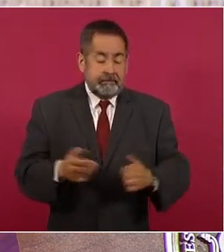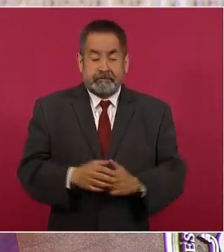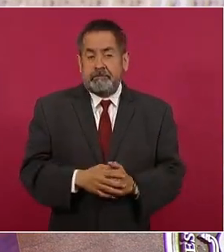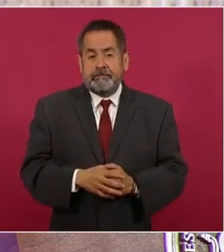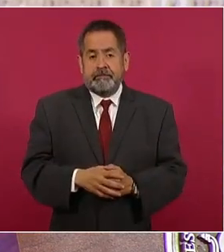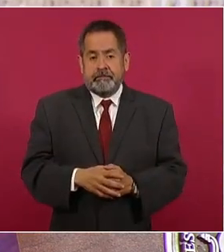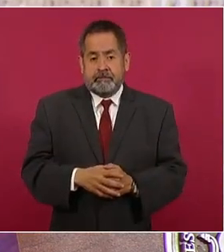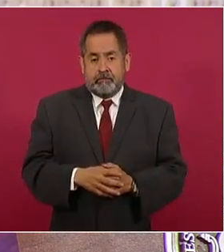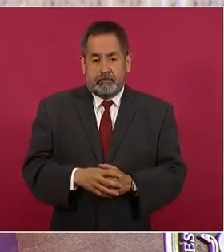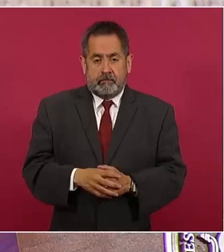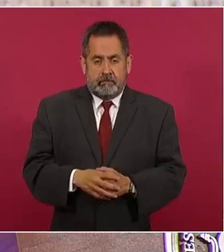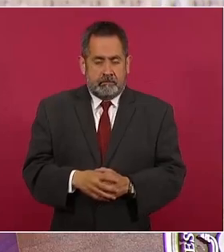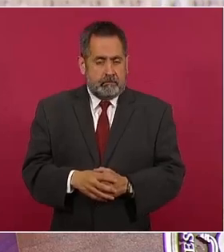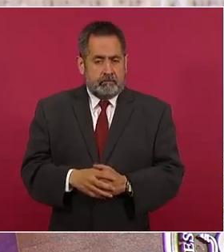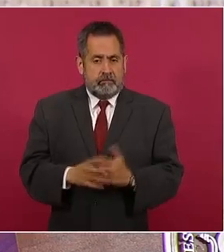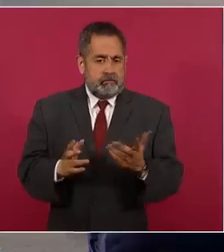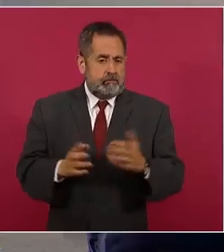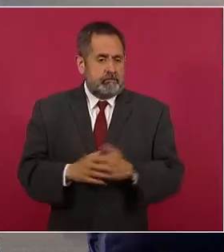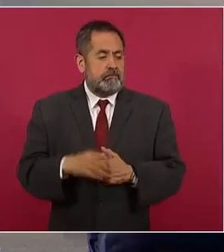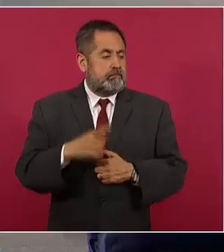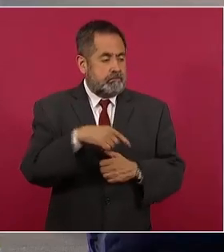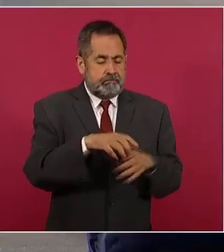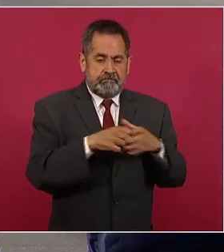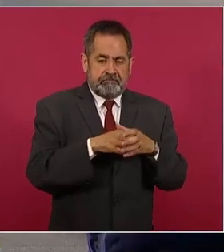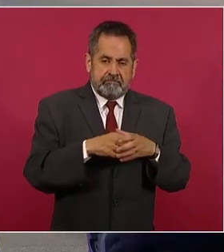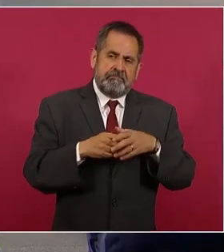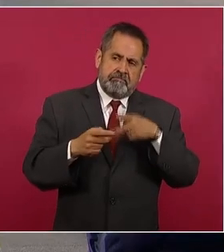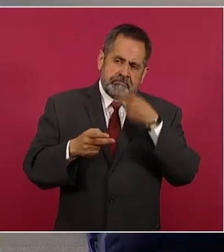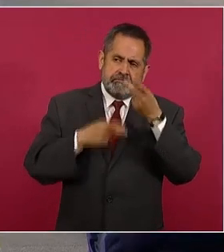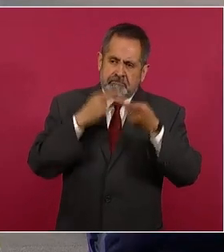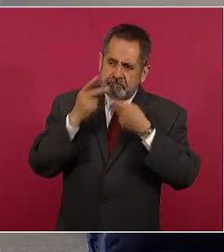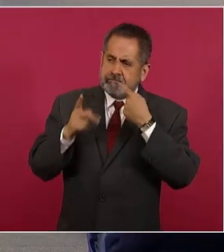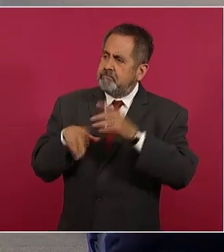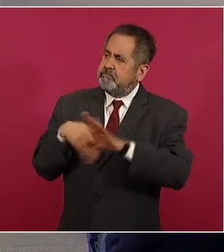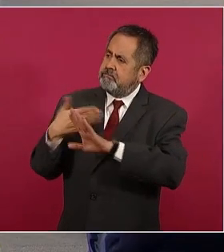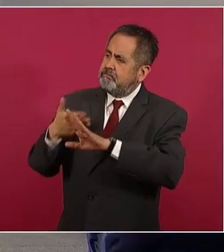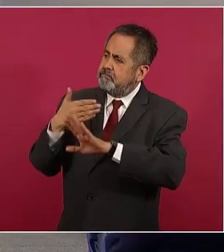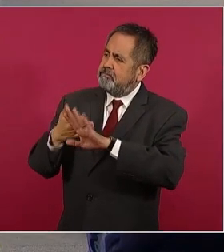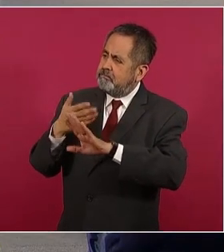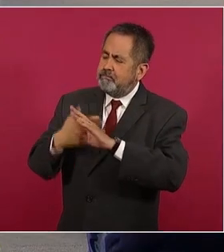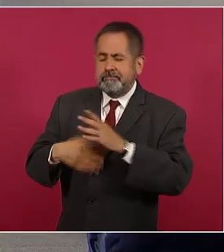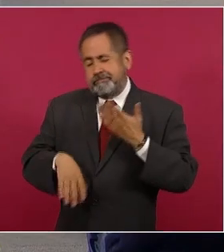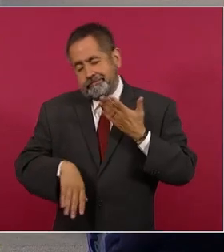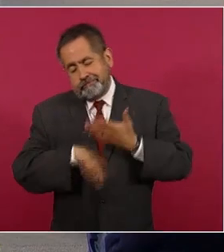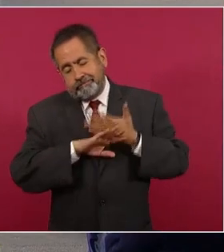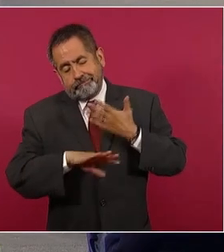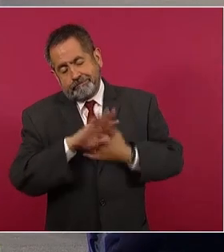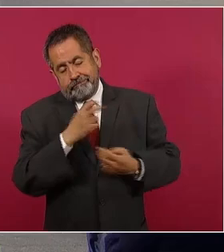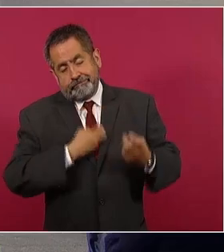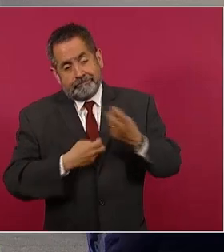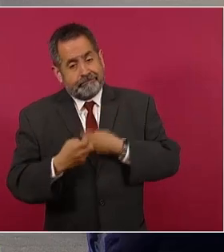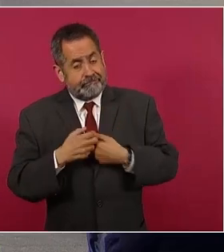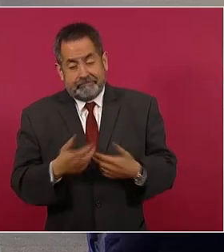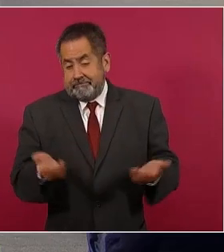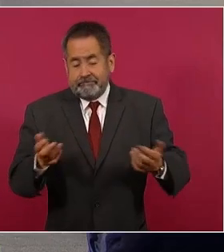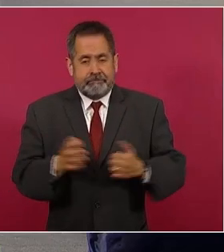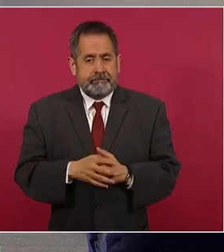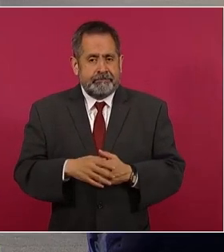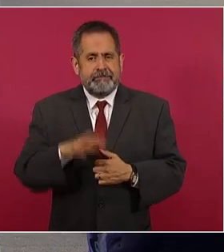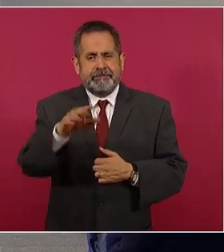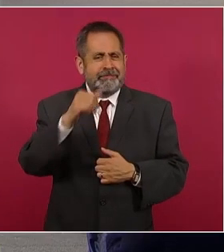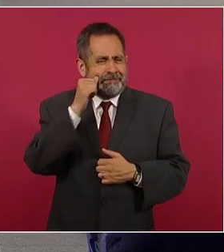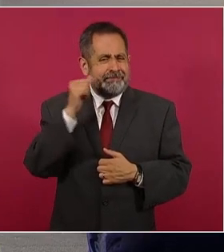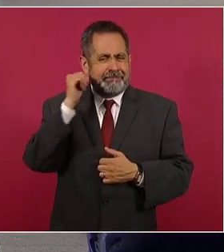y traen una campaña en contra de nosotros. Ayer, por ejemplo, la señora